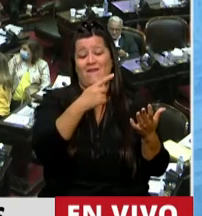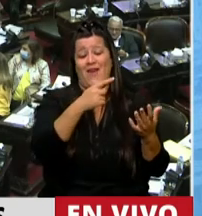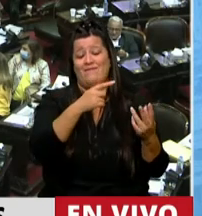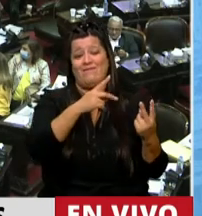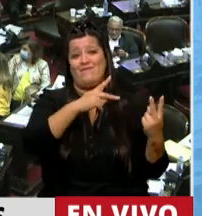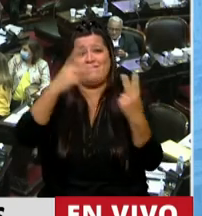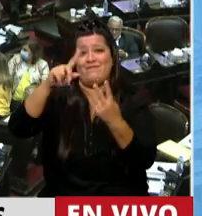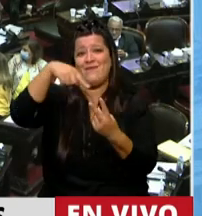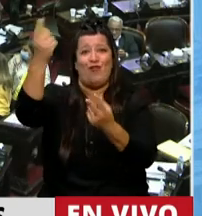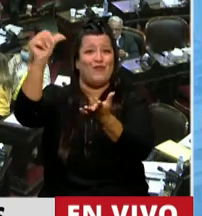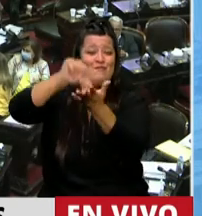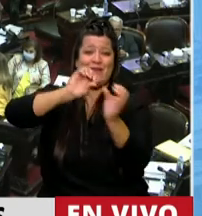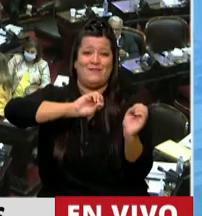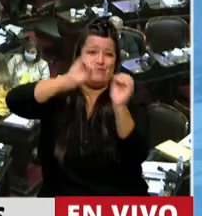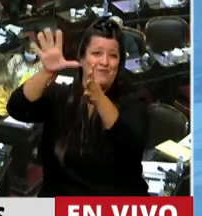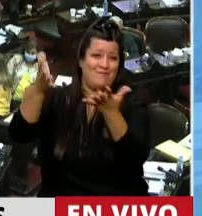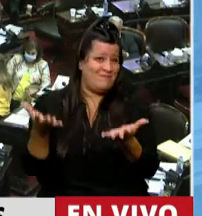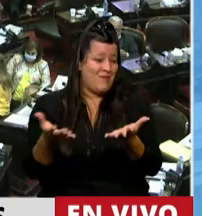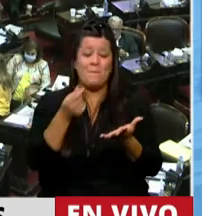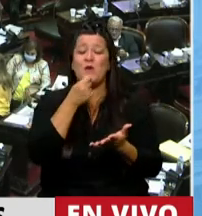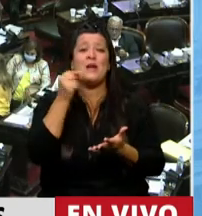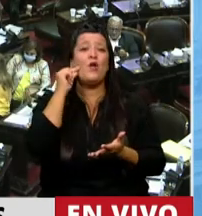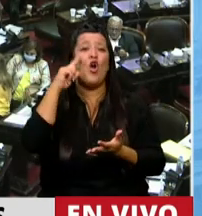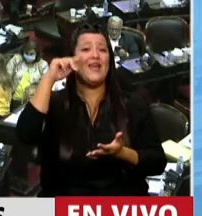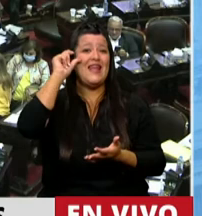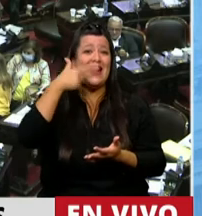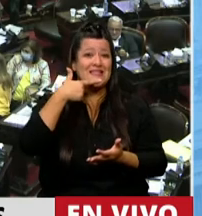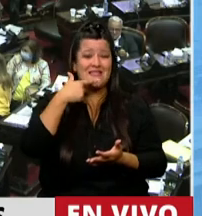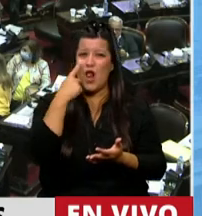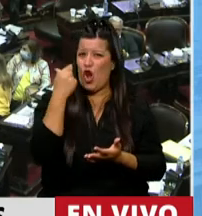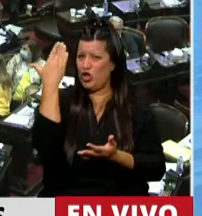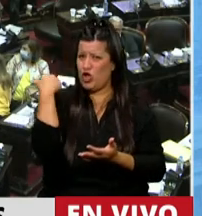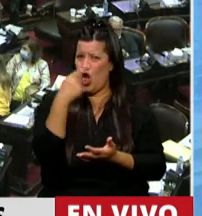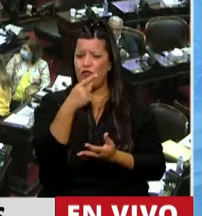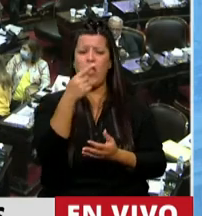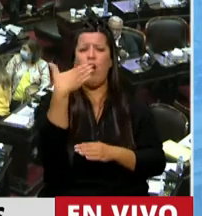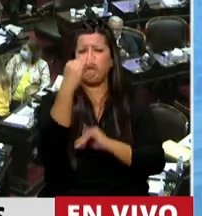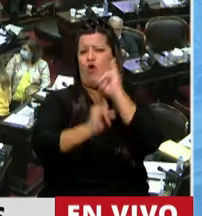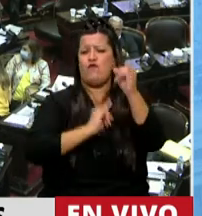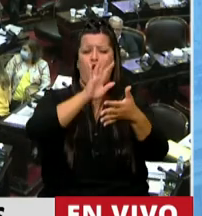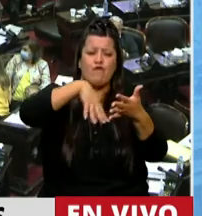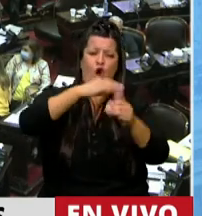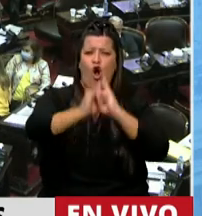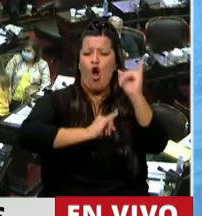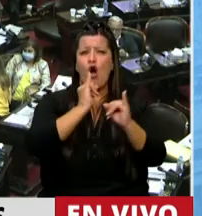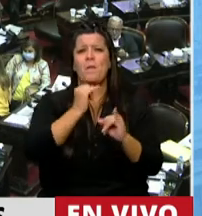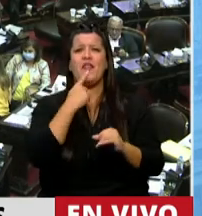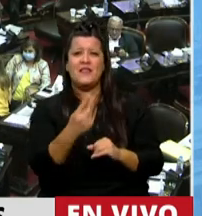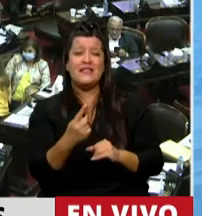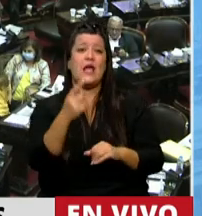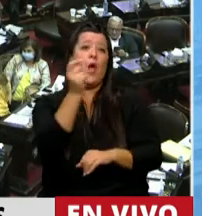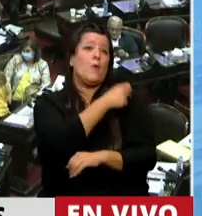Entonces, los modelos, ¿cuáles son? El Ministro Ginés estuvo el otro día dando un informe y todo lo demás, y dice que la